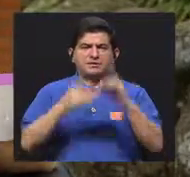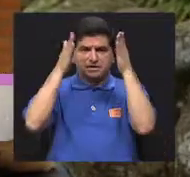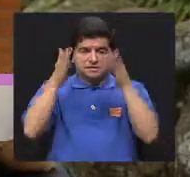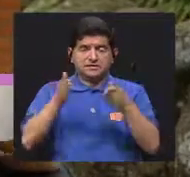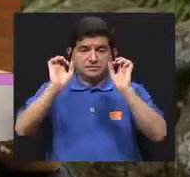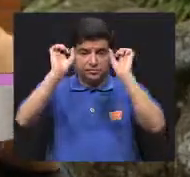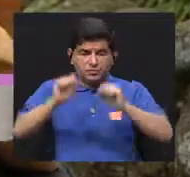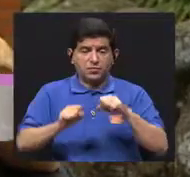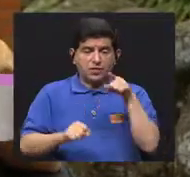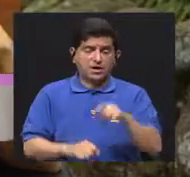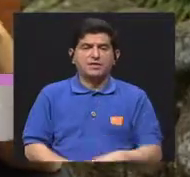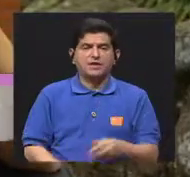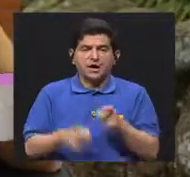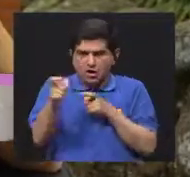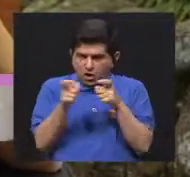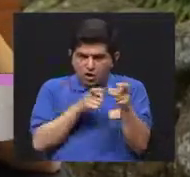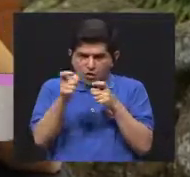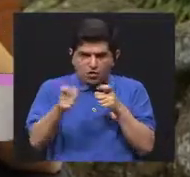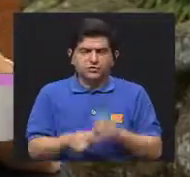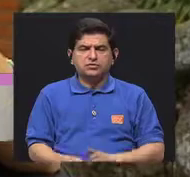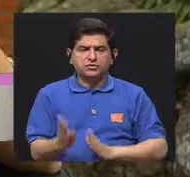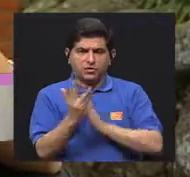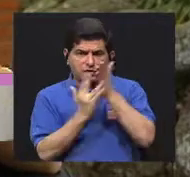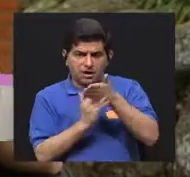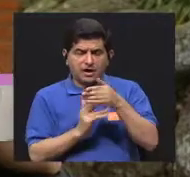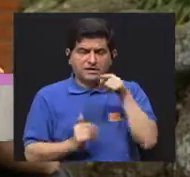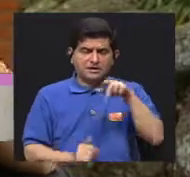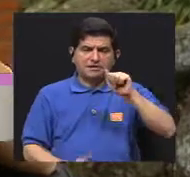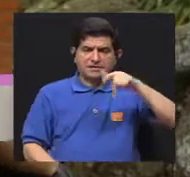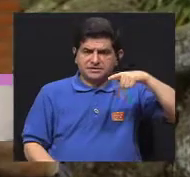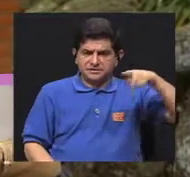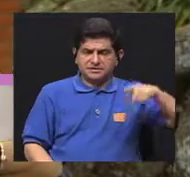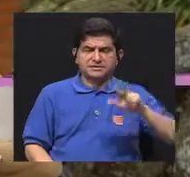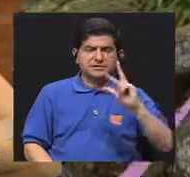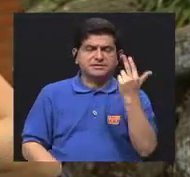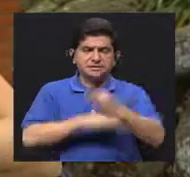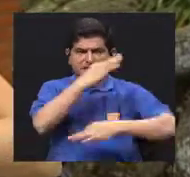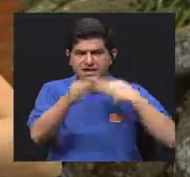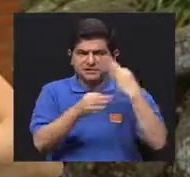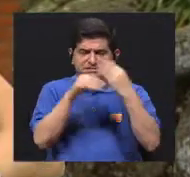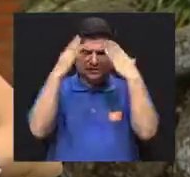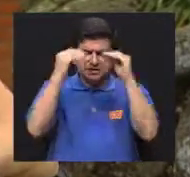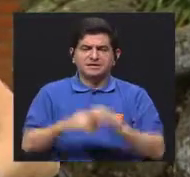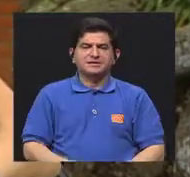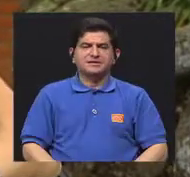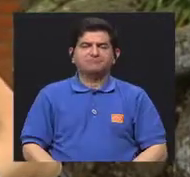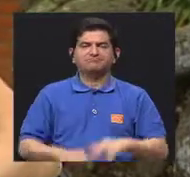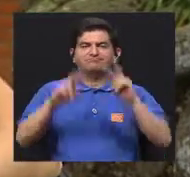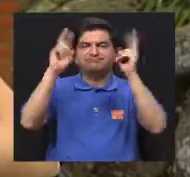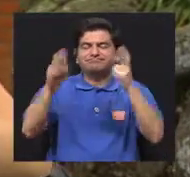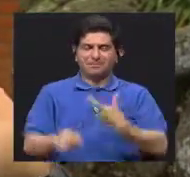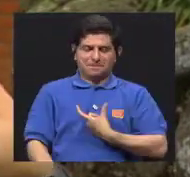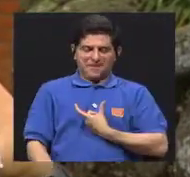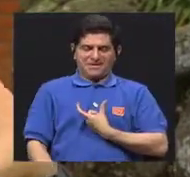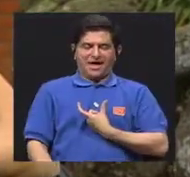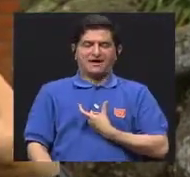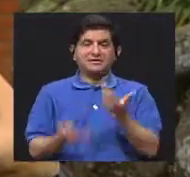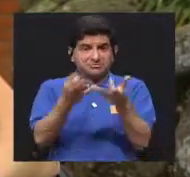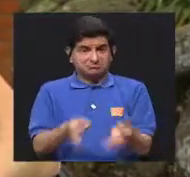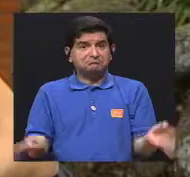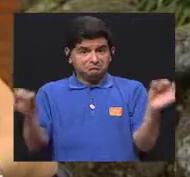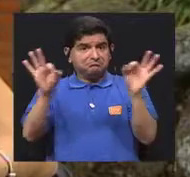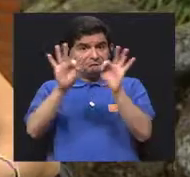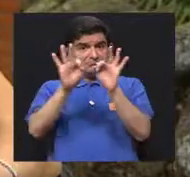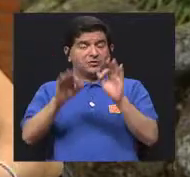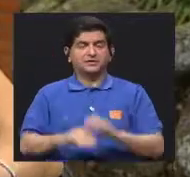nutricionista va a poder llevar el control a través de la aplicación. Y un tercer tipo de reportes que es el de medallas. Entonces, esto es un componente